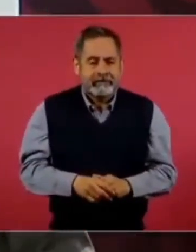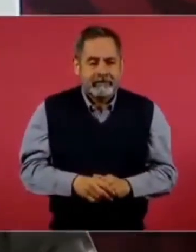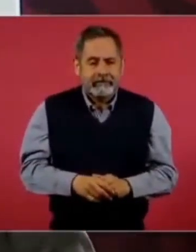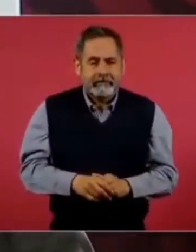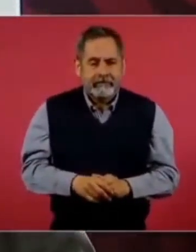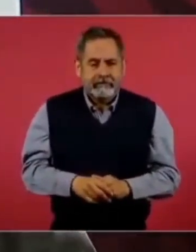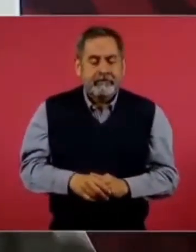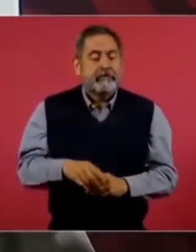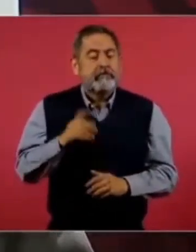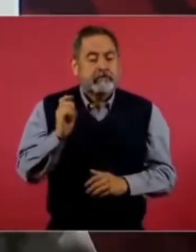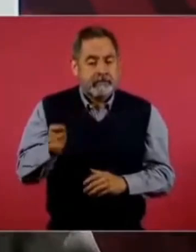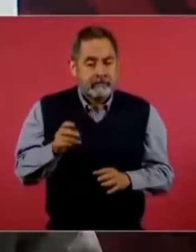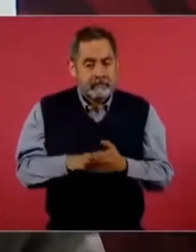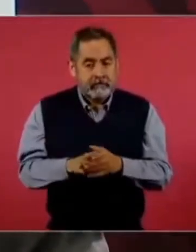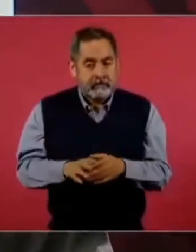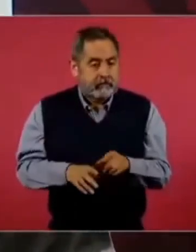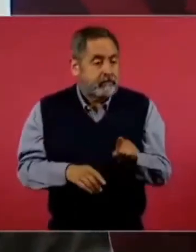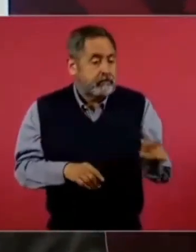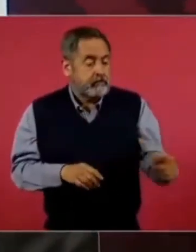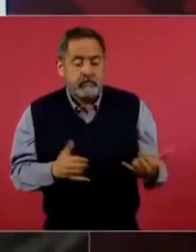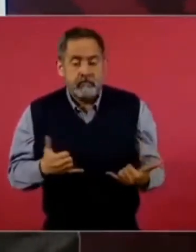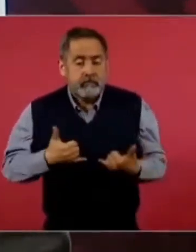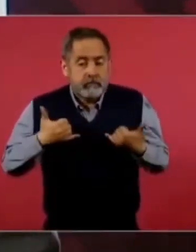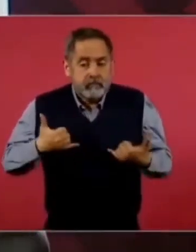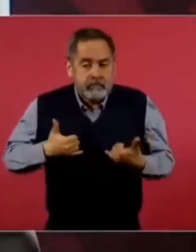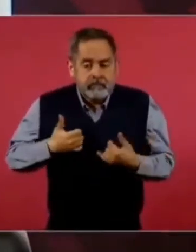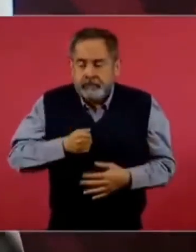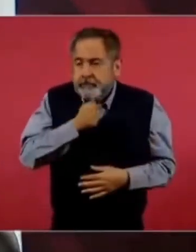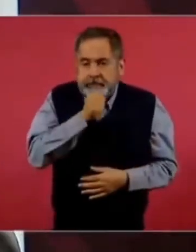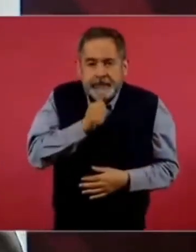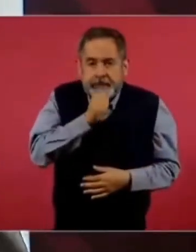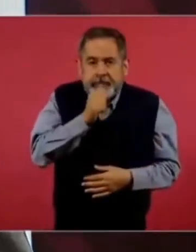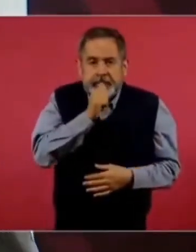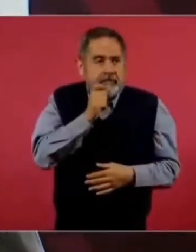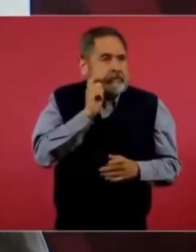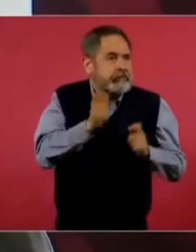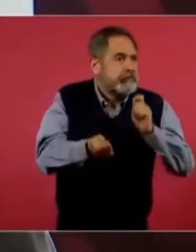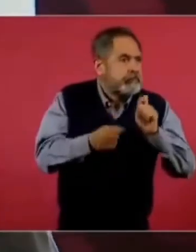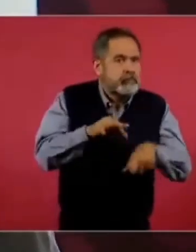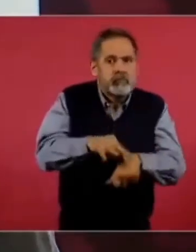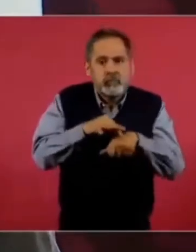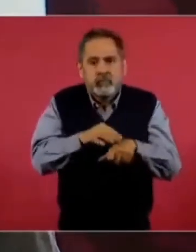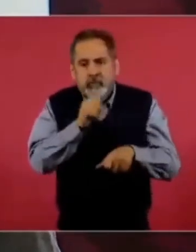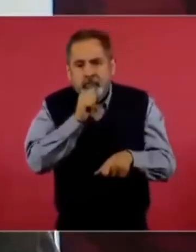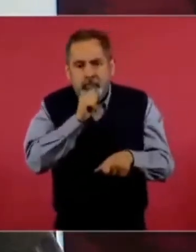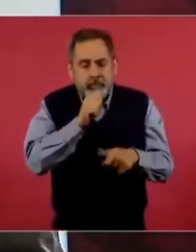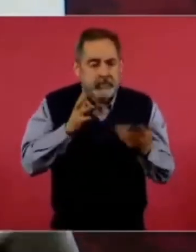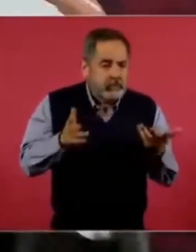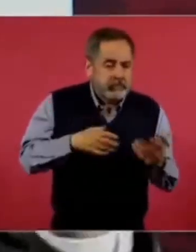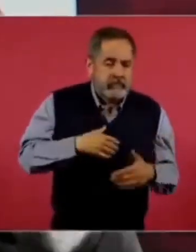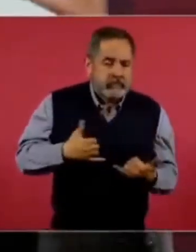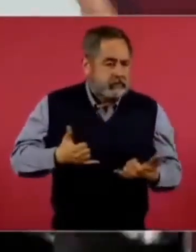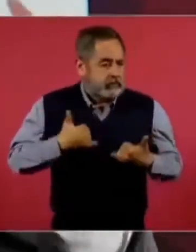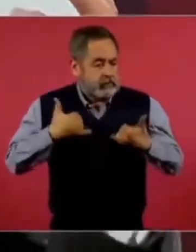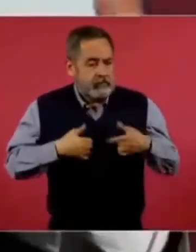Entonces, el joven no, el joven no, el joven